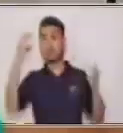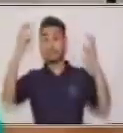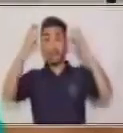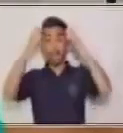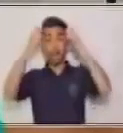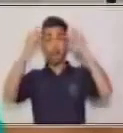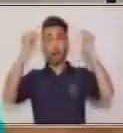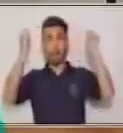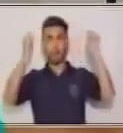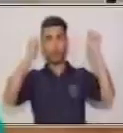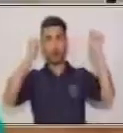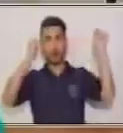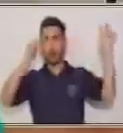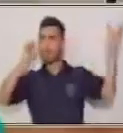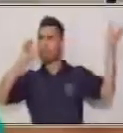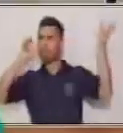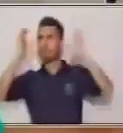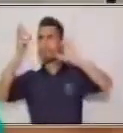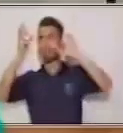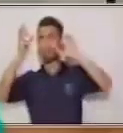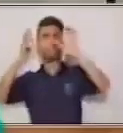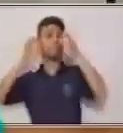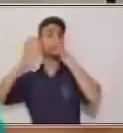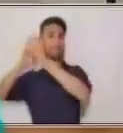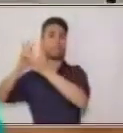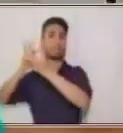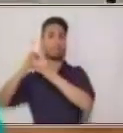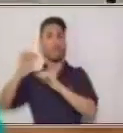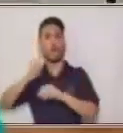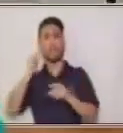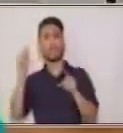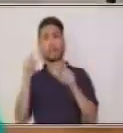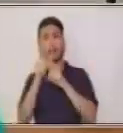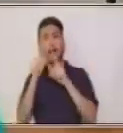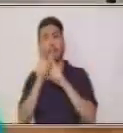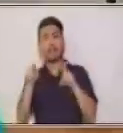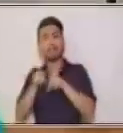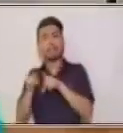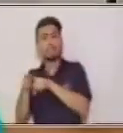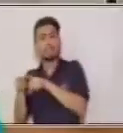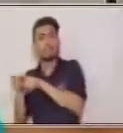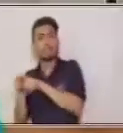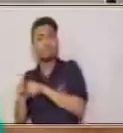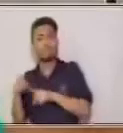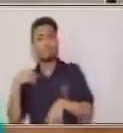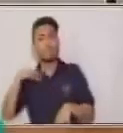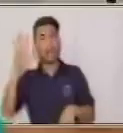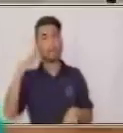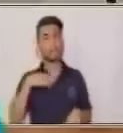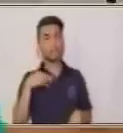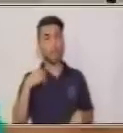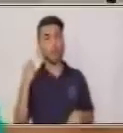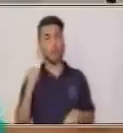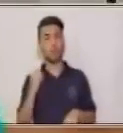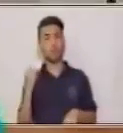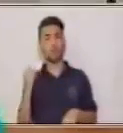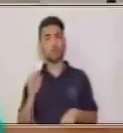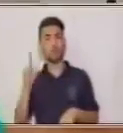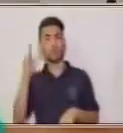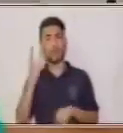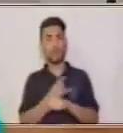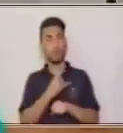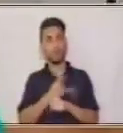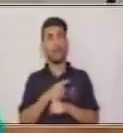inmediatamente lo va a transformar y va a buscar una palabra que sea más propia de mi vocabulario para que el